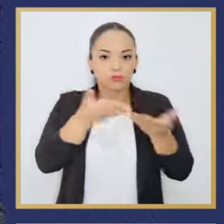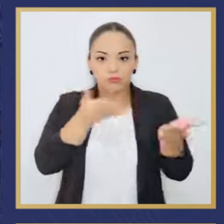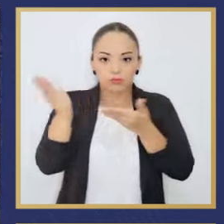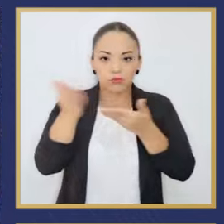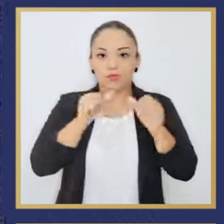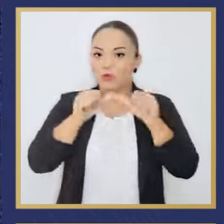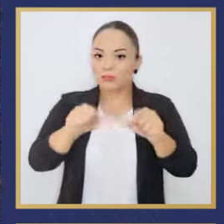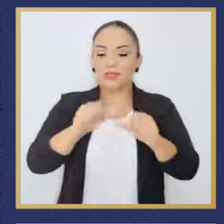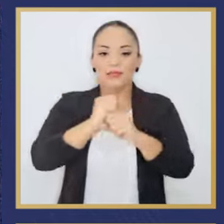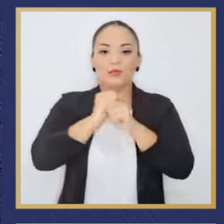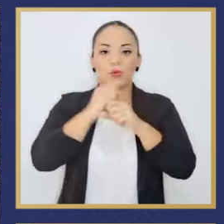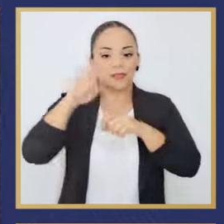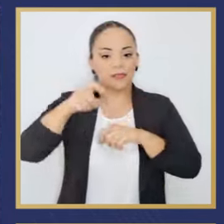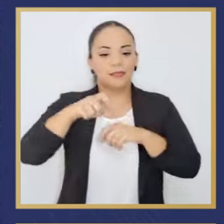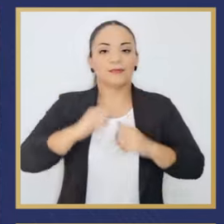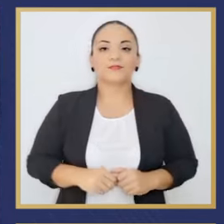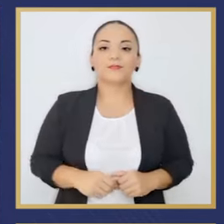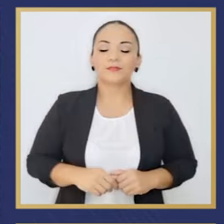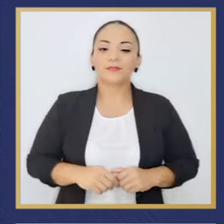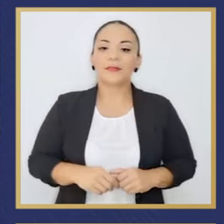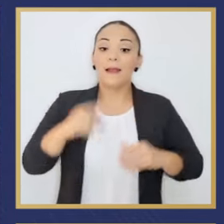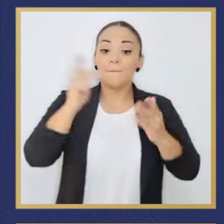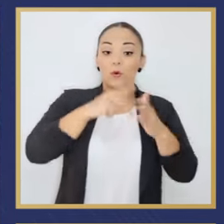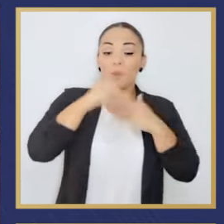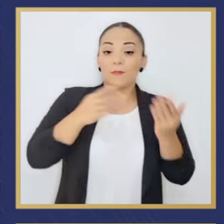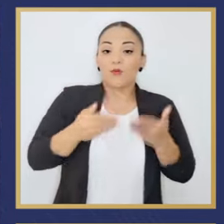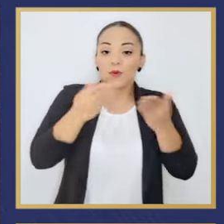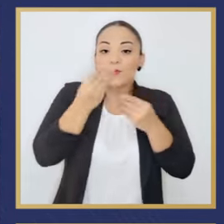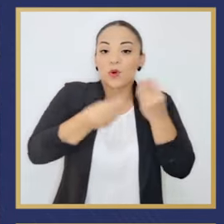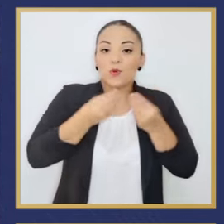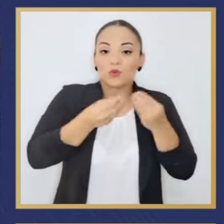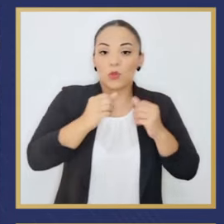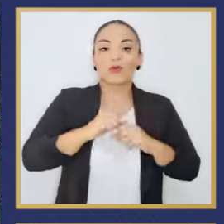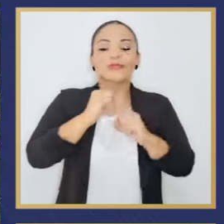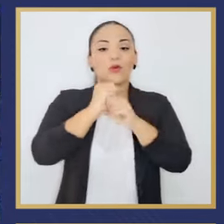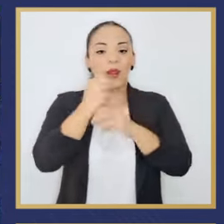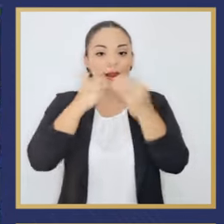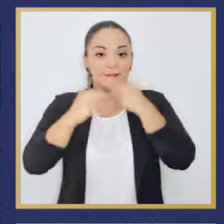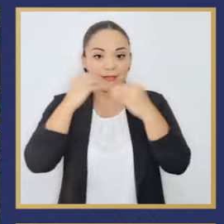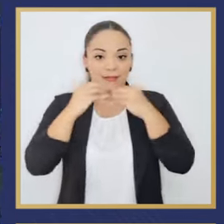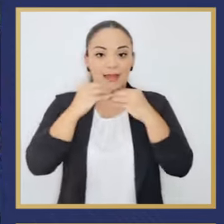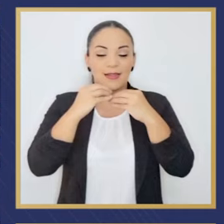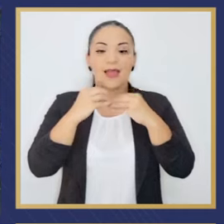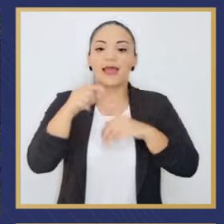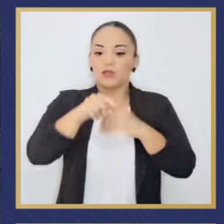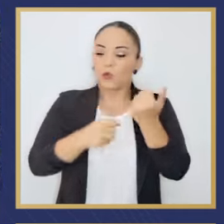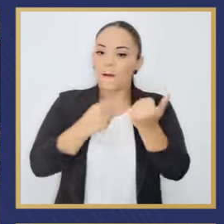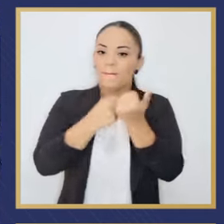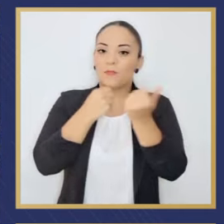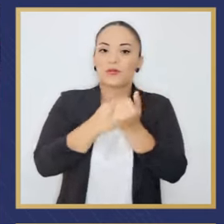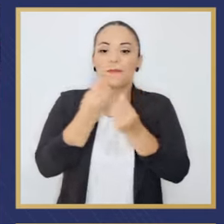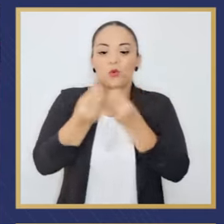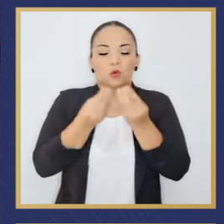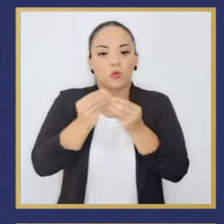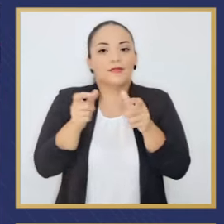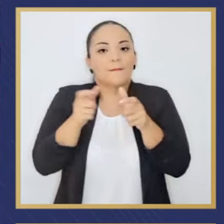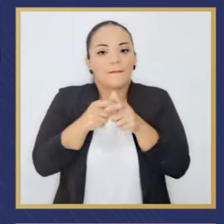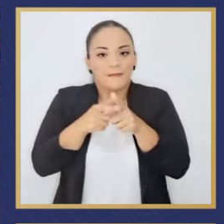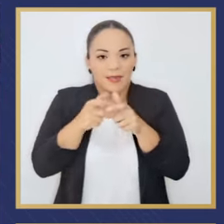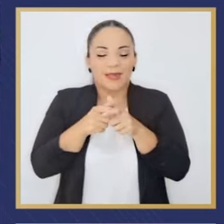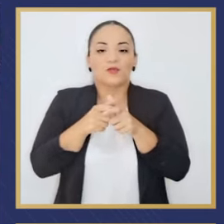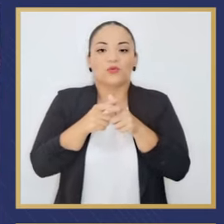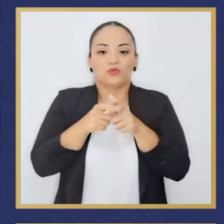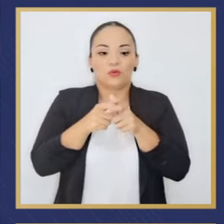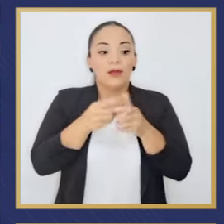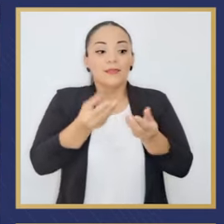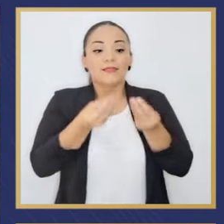constante y segura. El programa Fomento para la Producción y Seguridad Alimentaria apoya a pequeños productores con